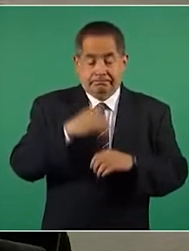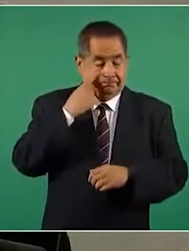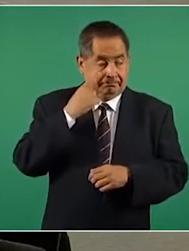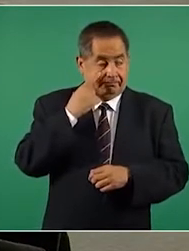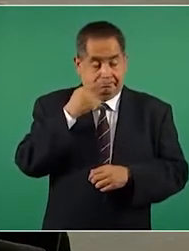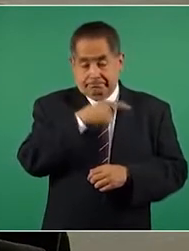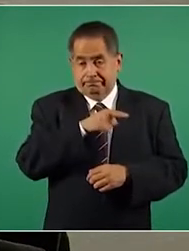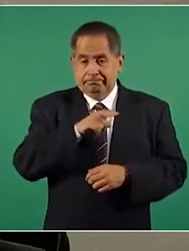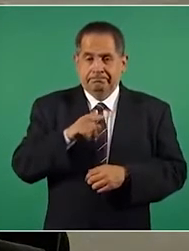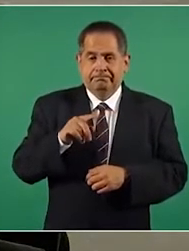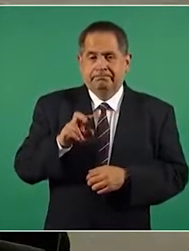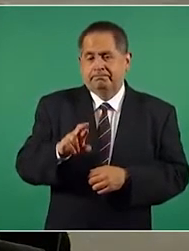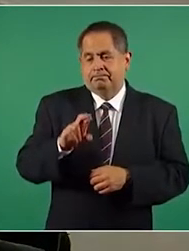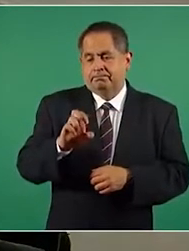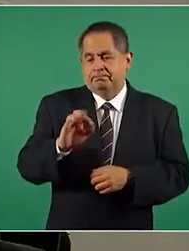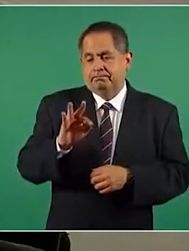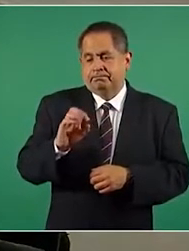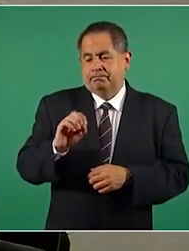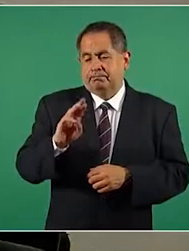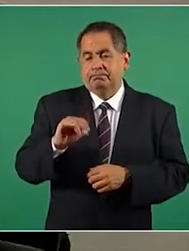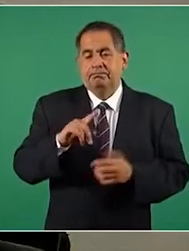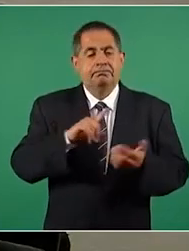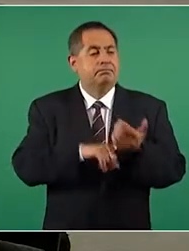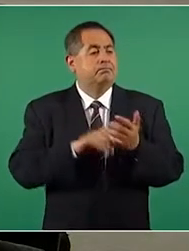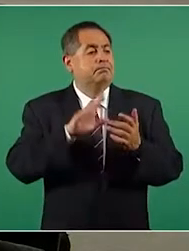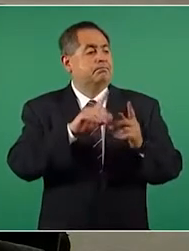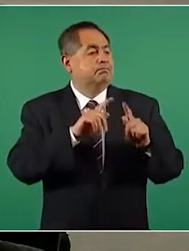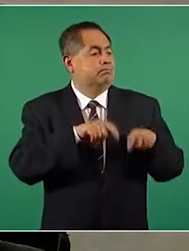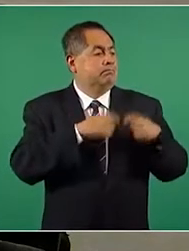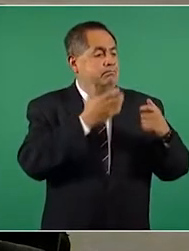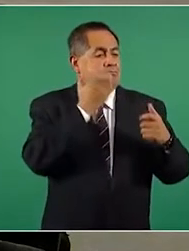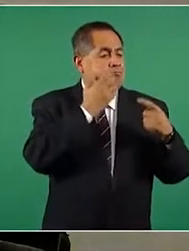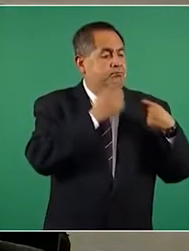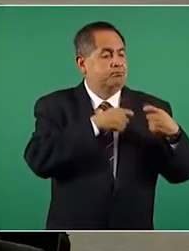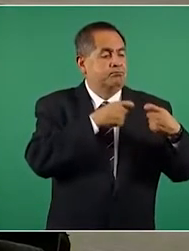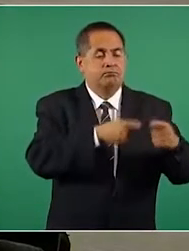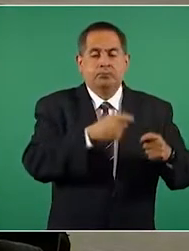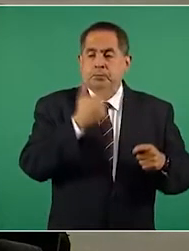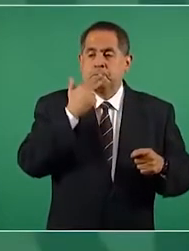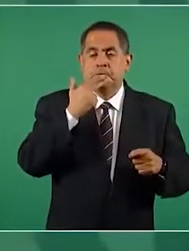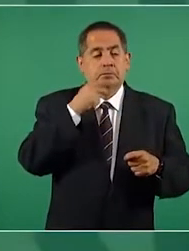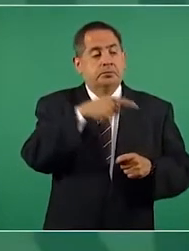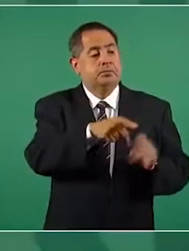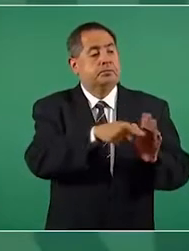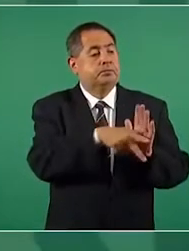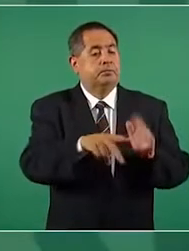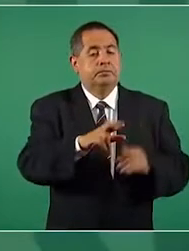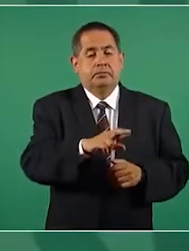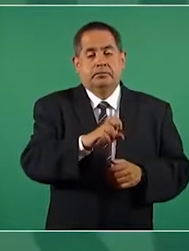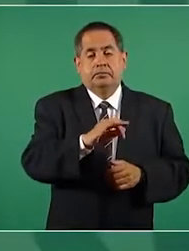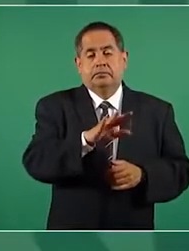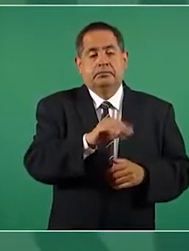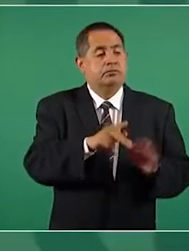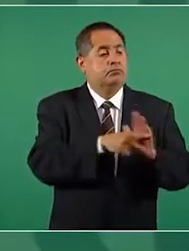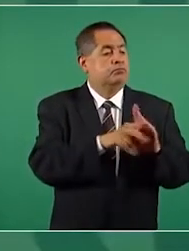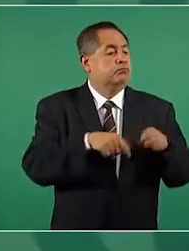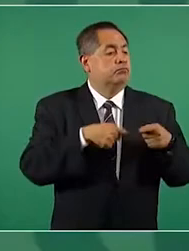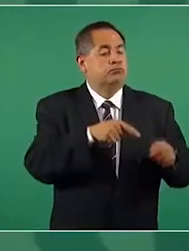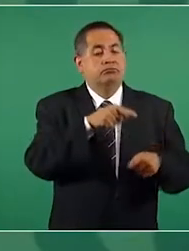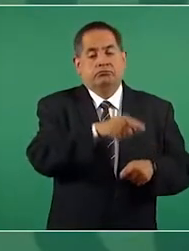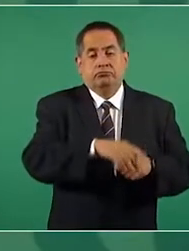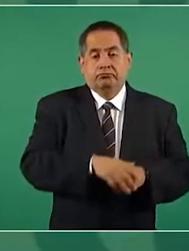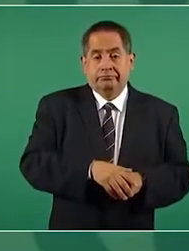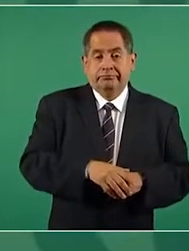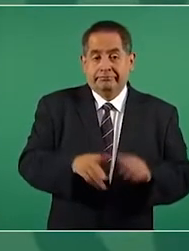que es como el vocero del conservadurismo en México, es el